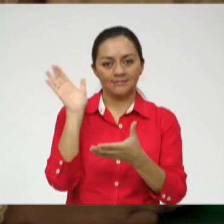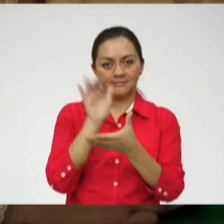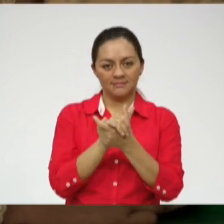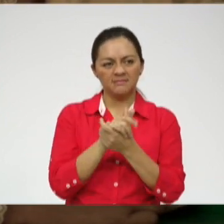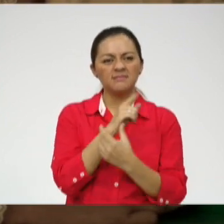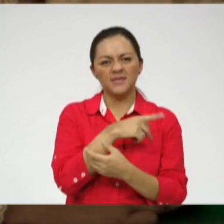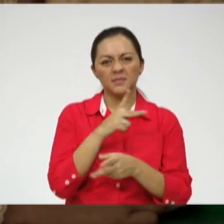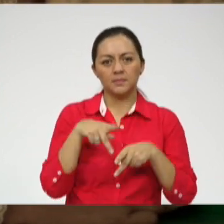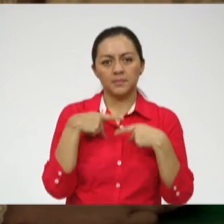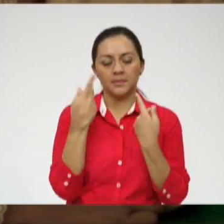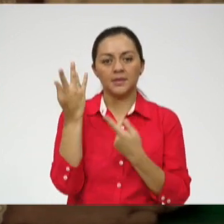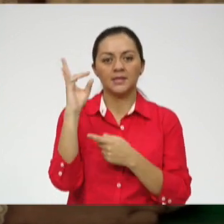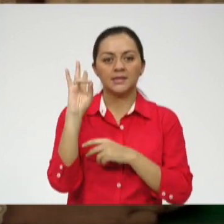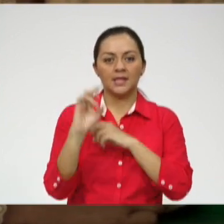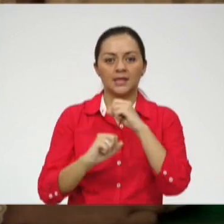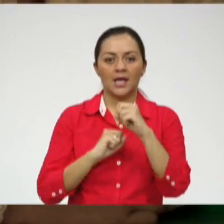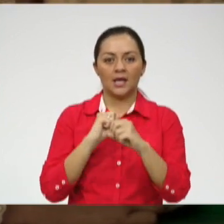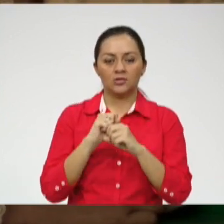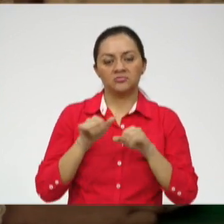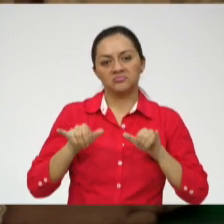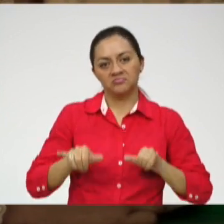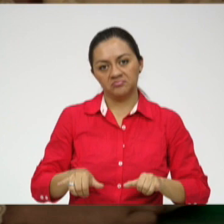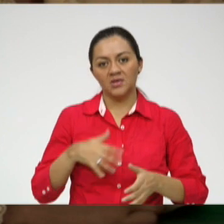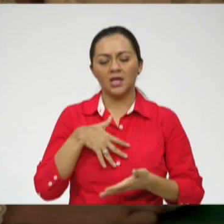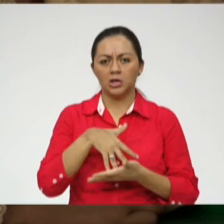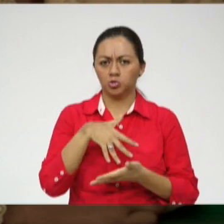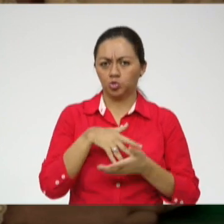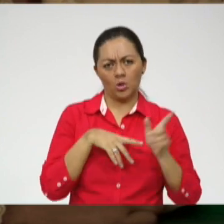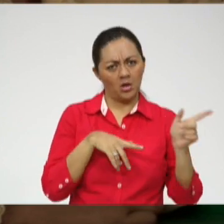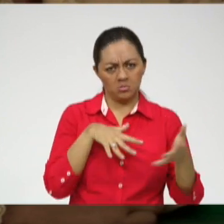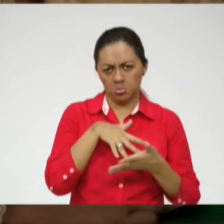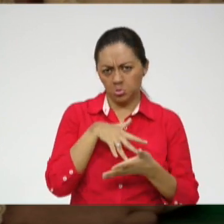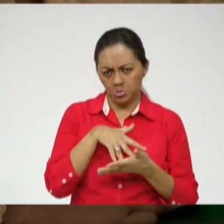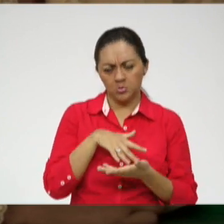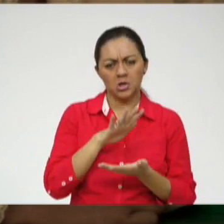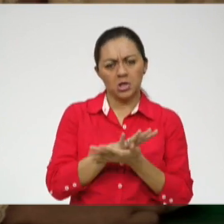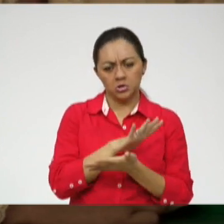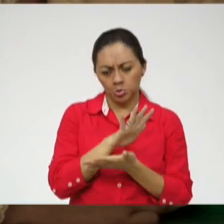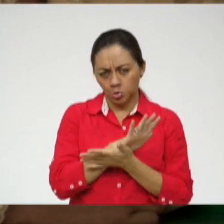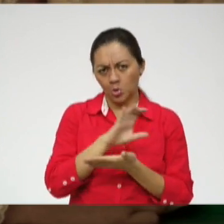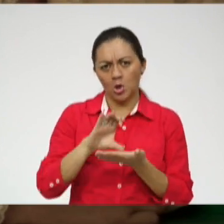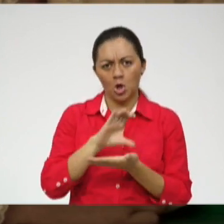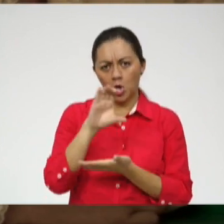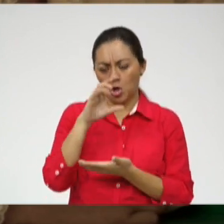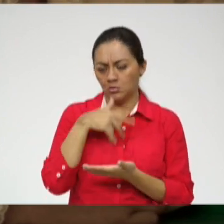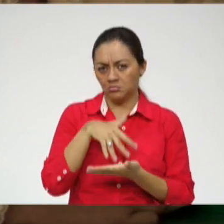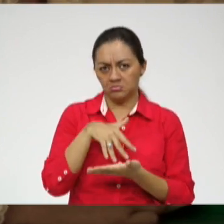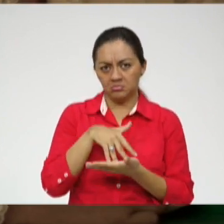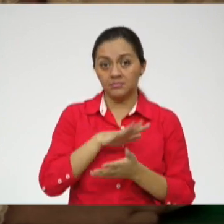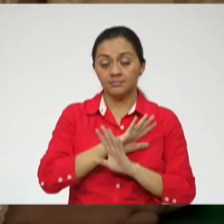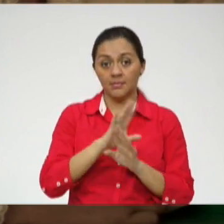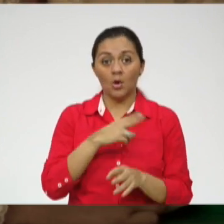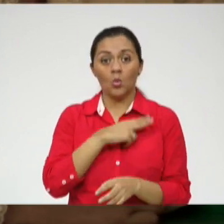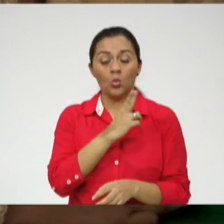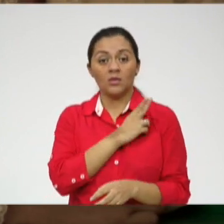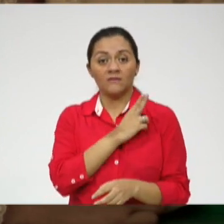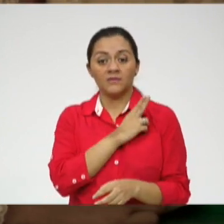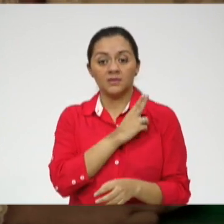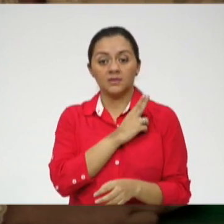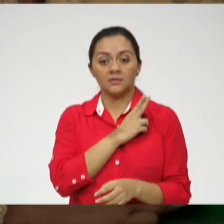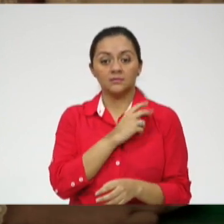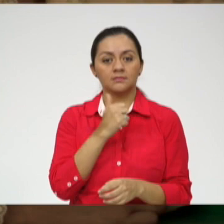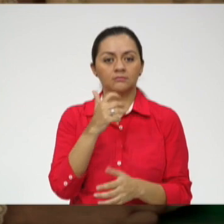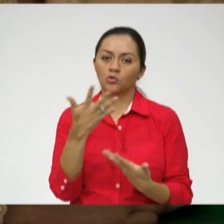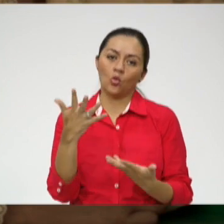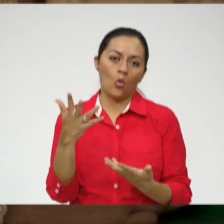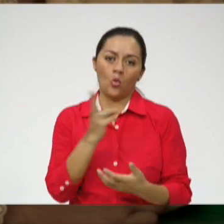vivimos 17 años, vivimos ahí, estudié ahí, escuela, colegio. Y ahora por la universidad, allá en San Lorenzo